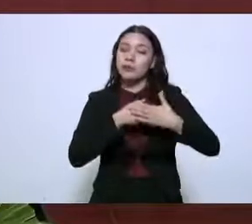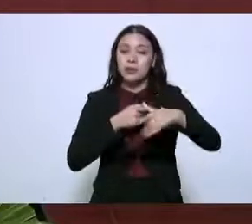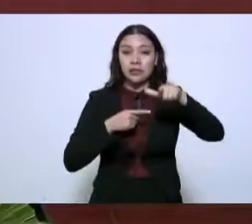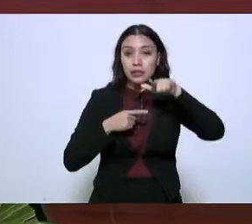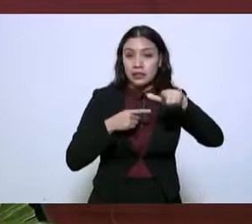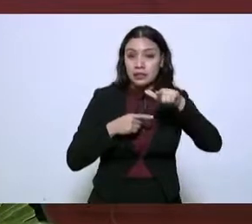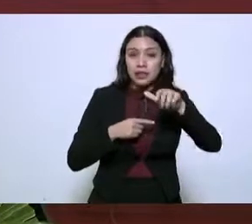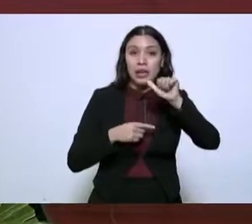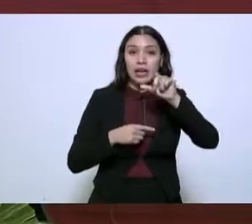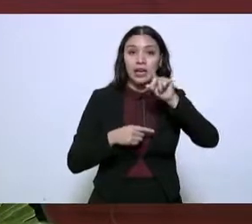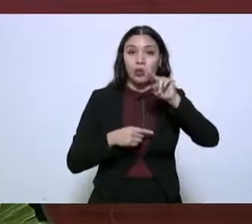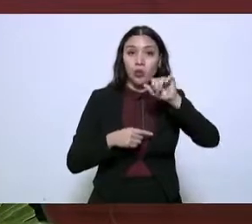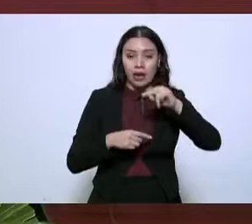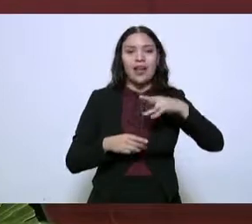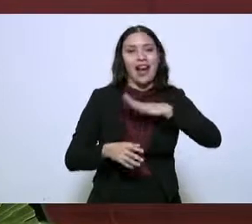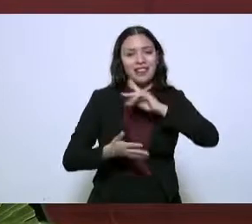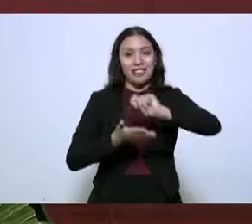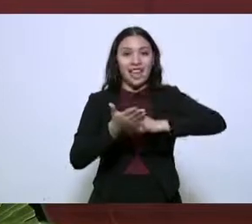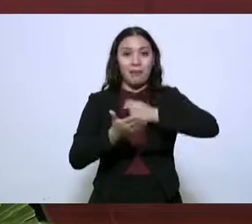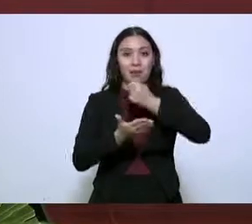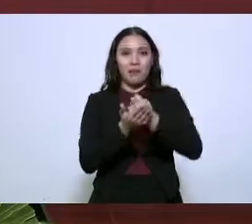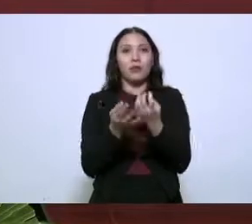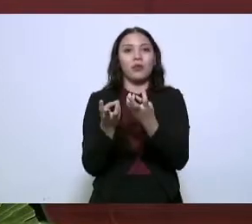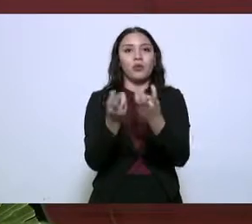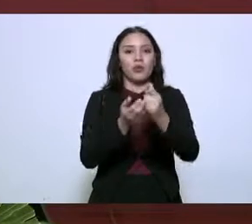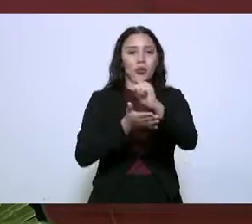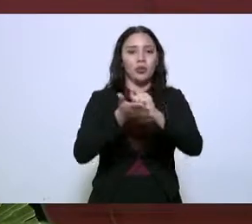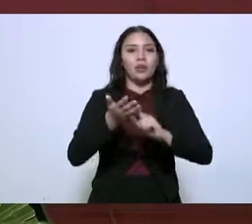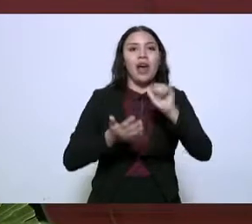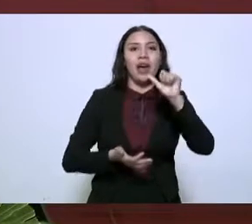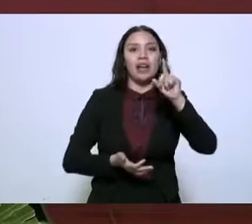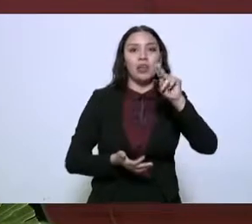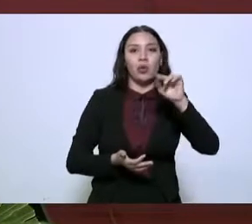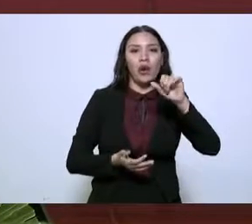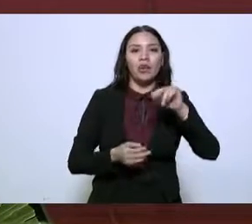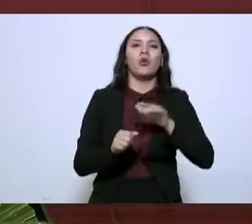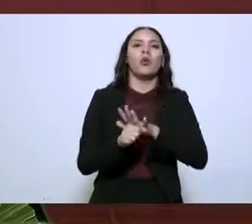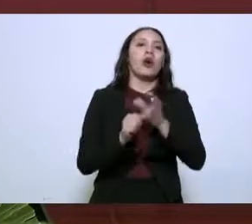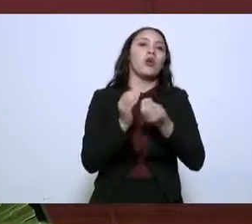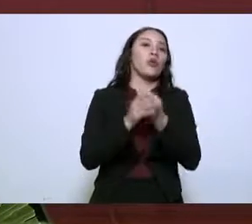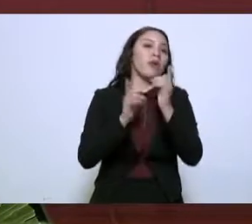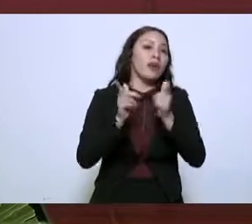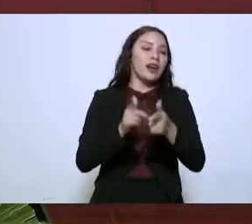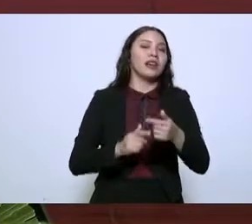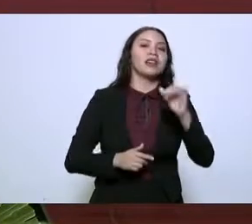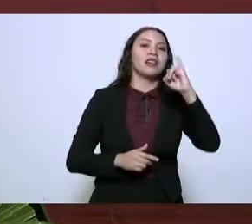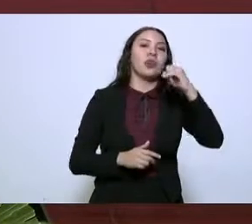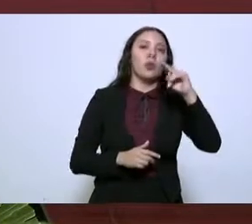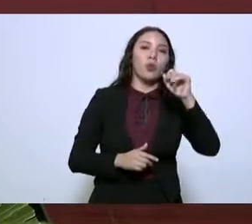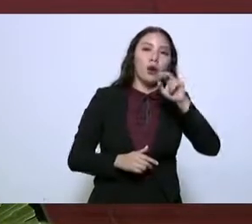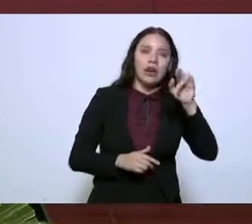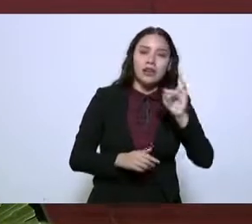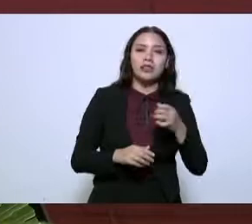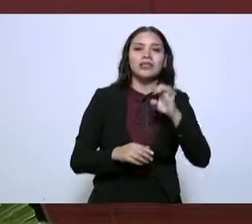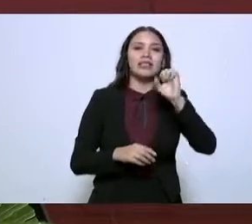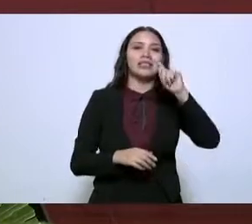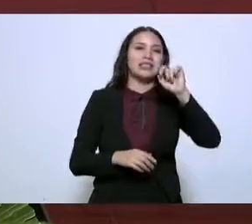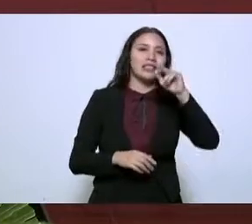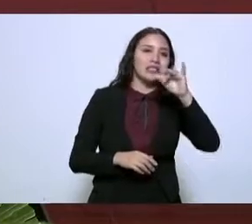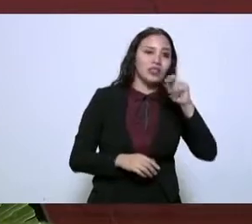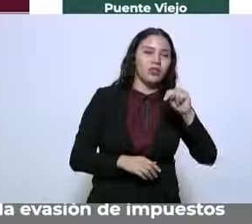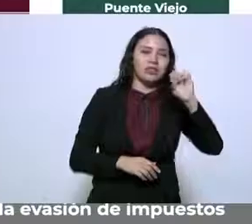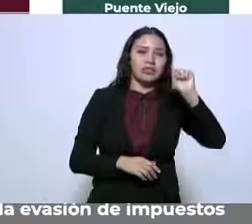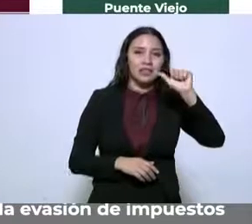las cinco aduanas de Tamaulipas. En Nuevo Laredo, con lo que es Las Américas, Juárez Lincoln, Comercio Mundial, Estación Sánchez,